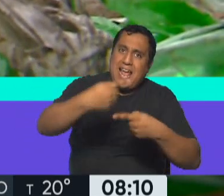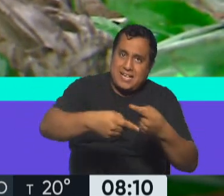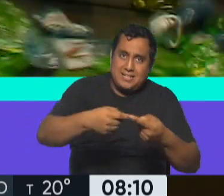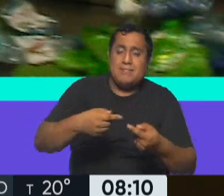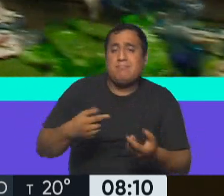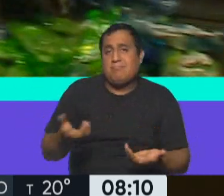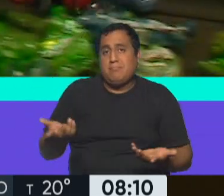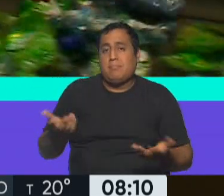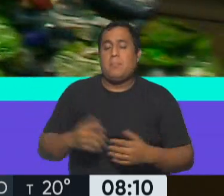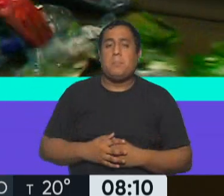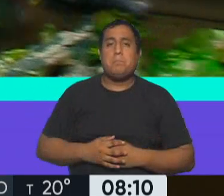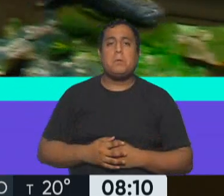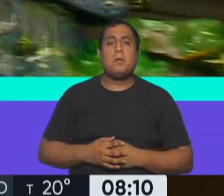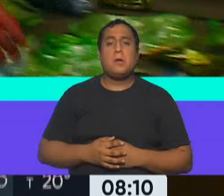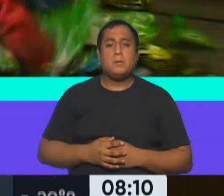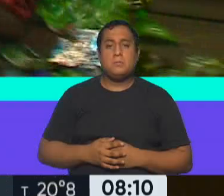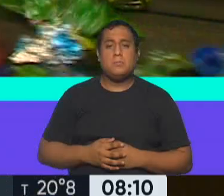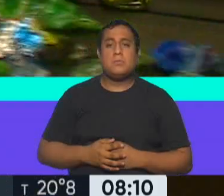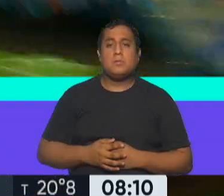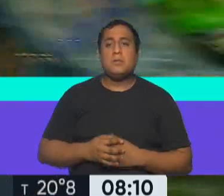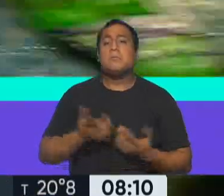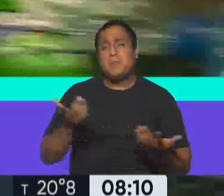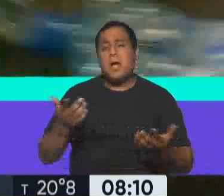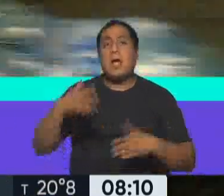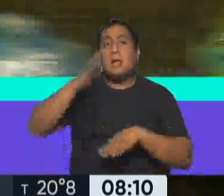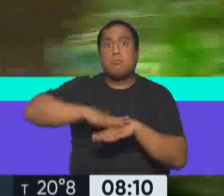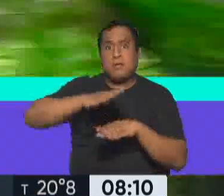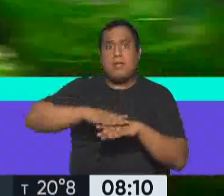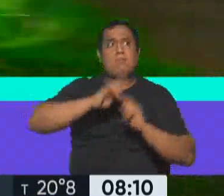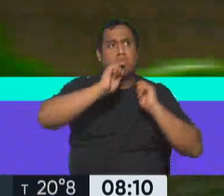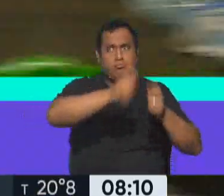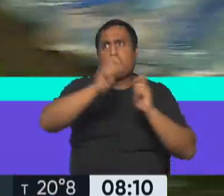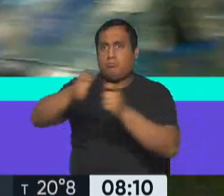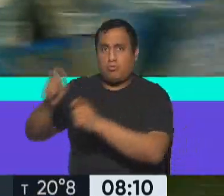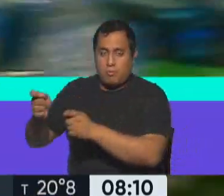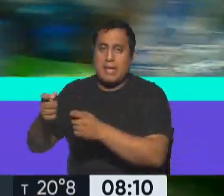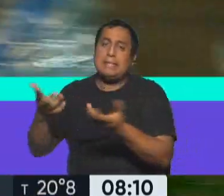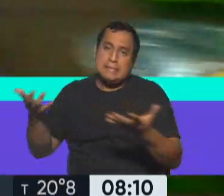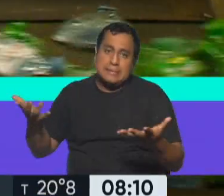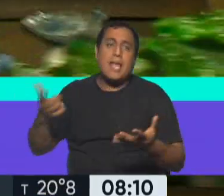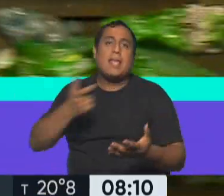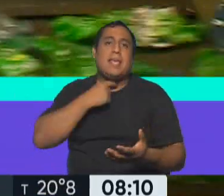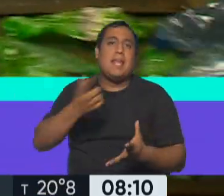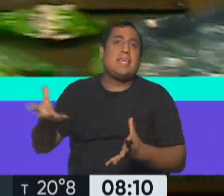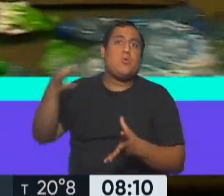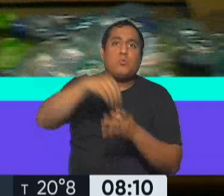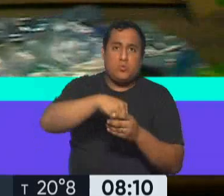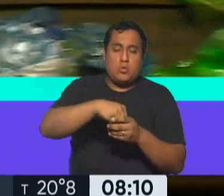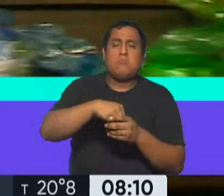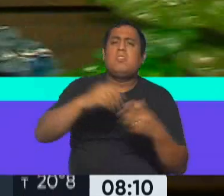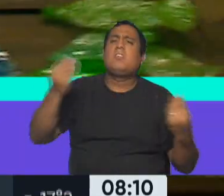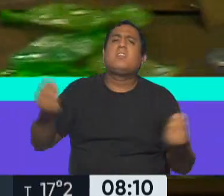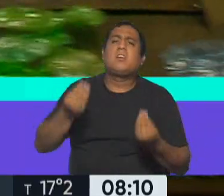materiales. Bajo el concepto de responsabilidad extendida, busca así fijar una tasa de inclusión que irá destinada a